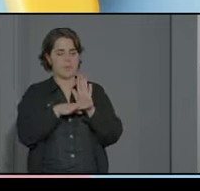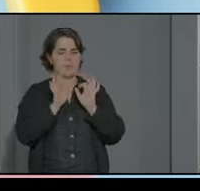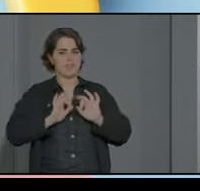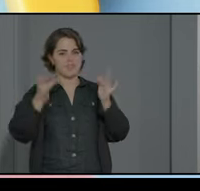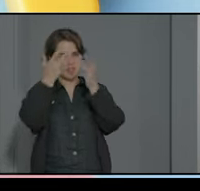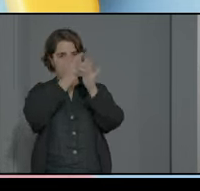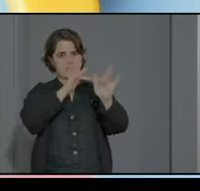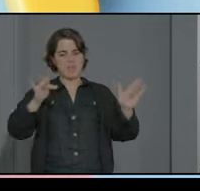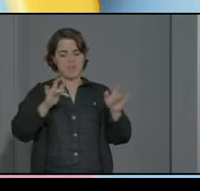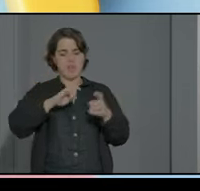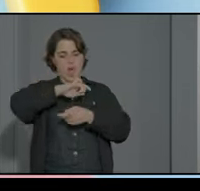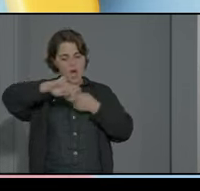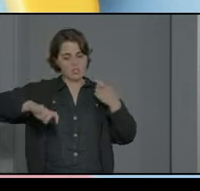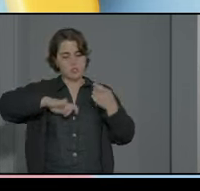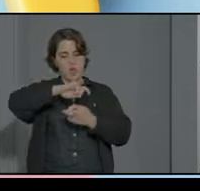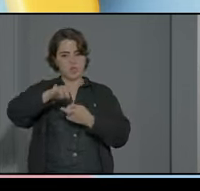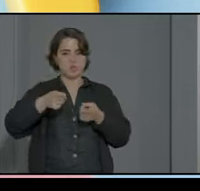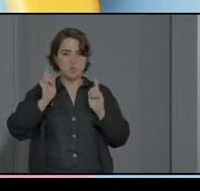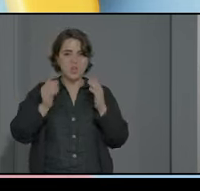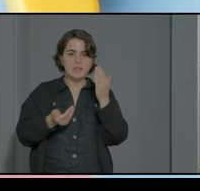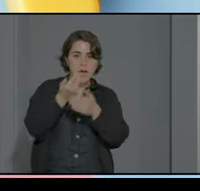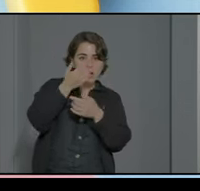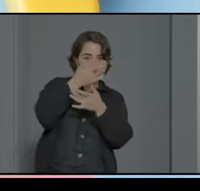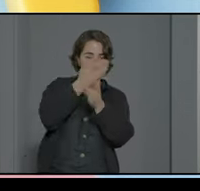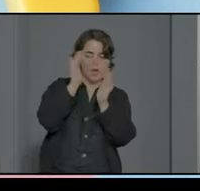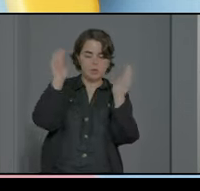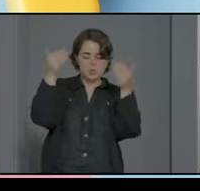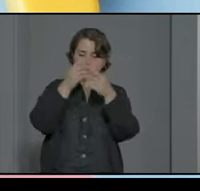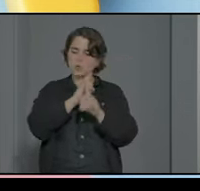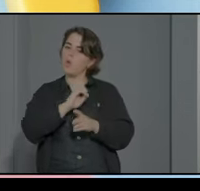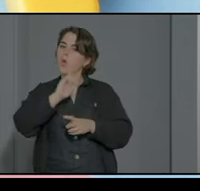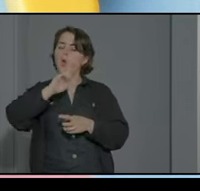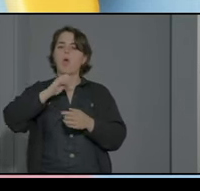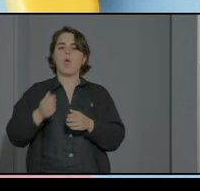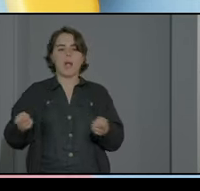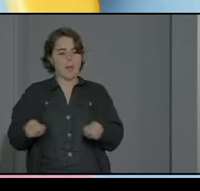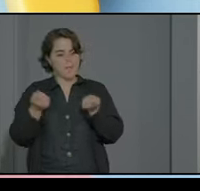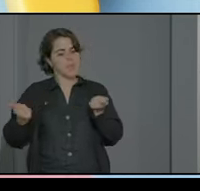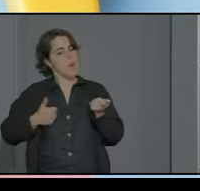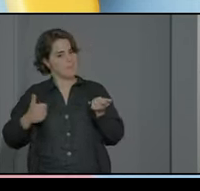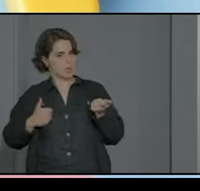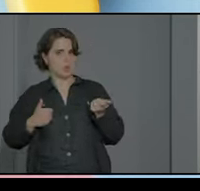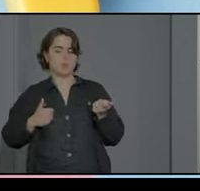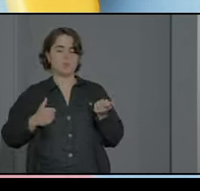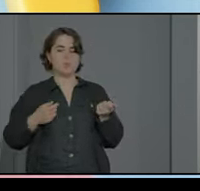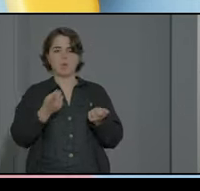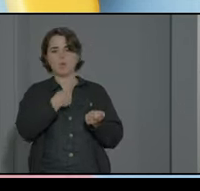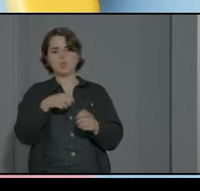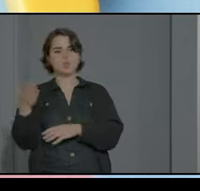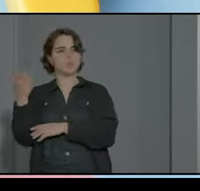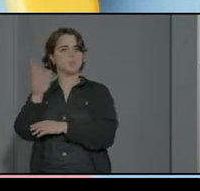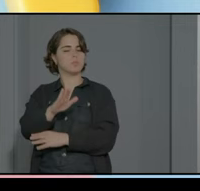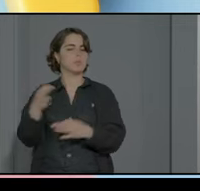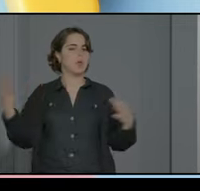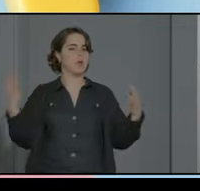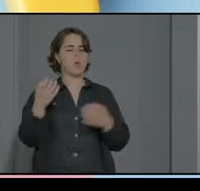de manera anual no solamente en el día del autismo sino aprovechando cualquier campaña tratamos de mostrar a